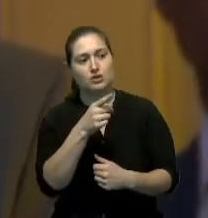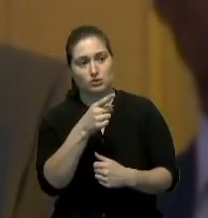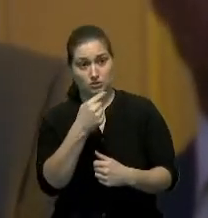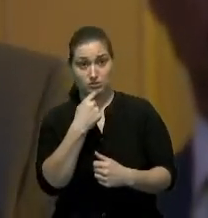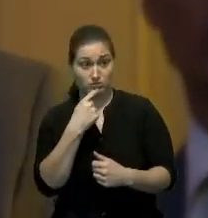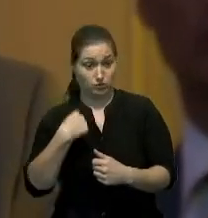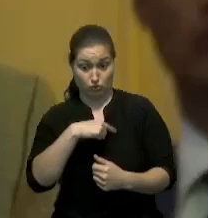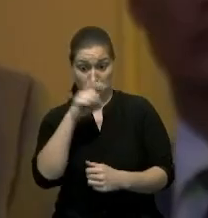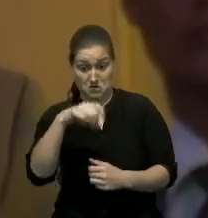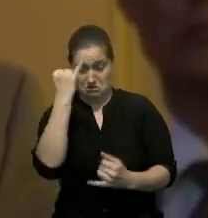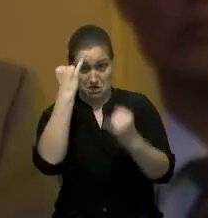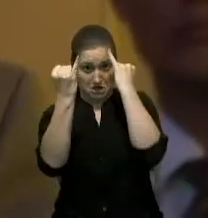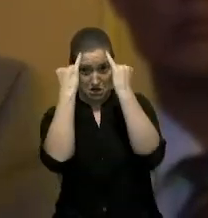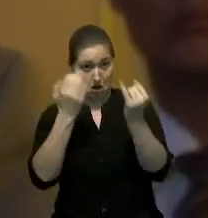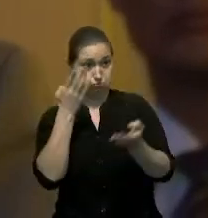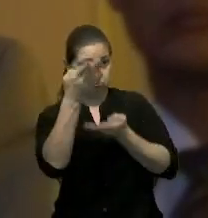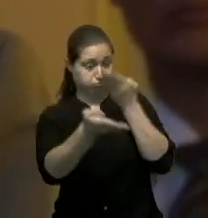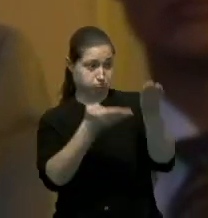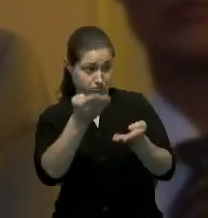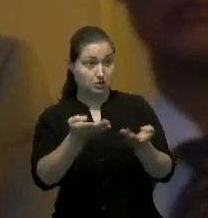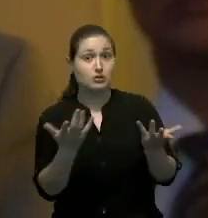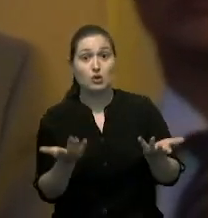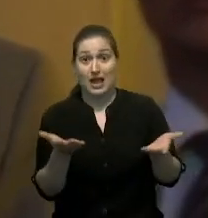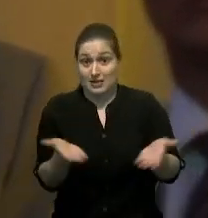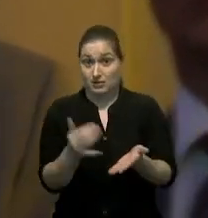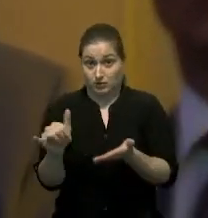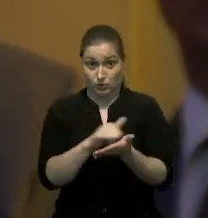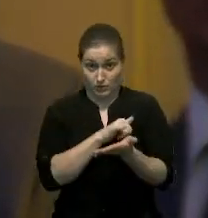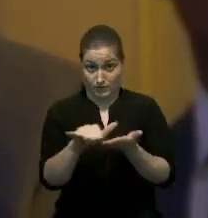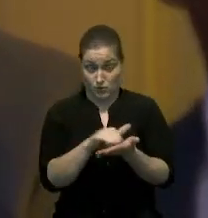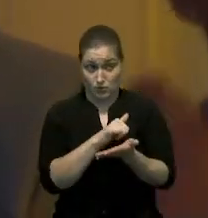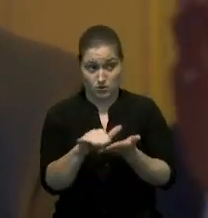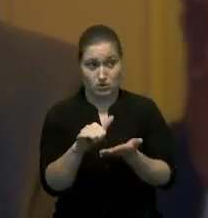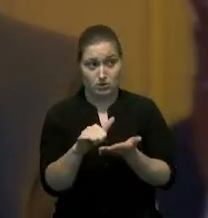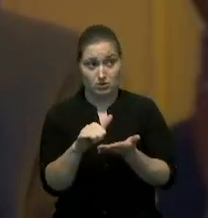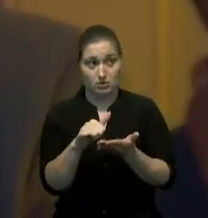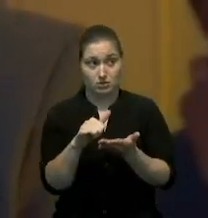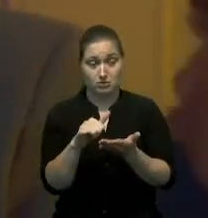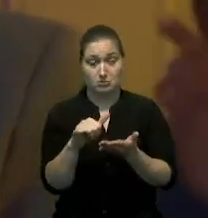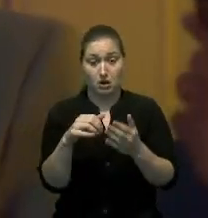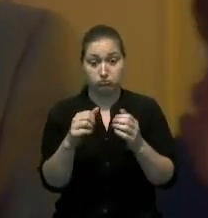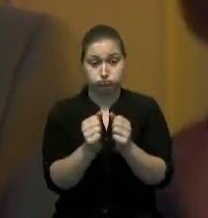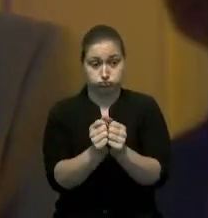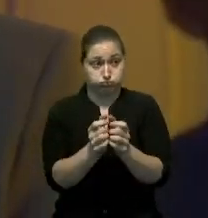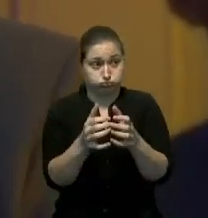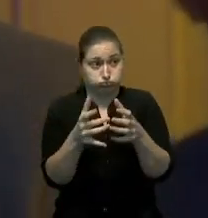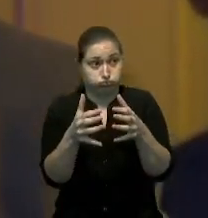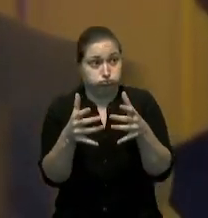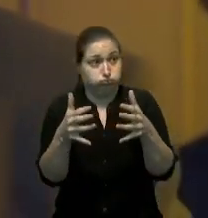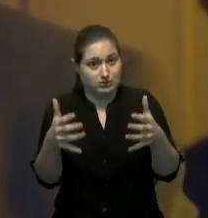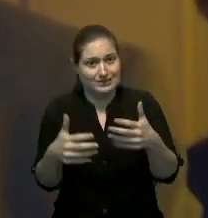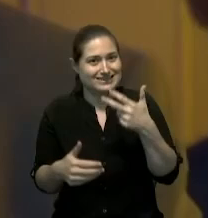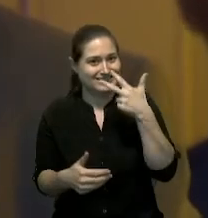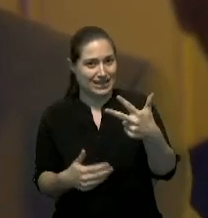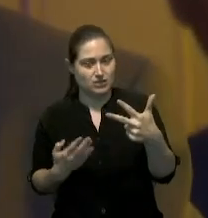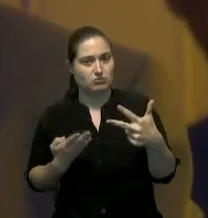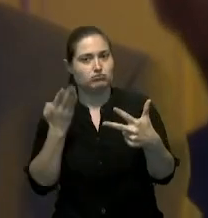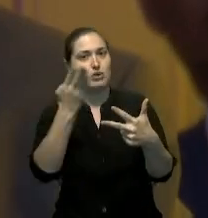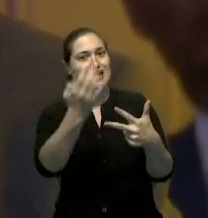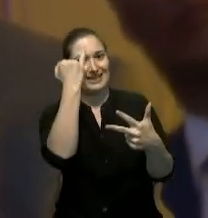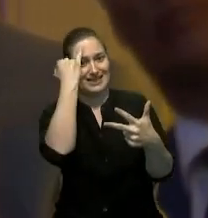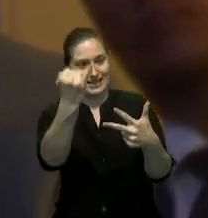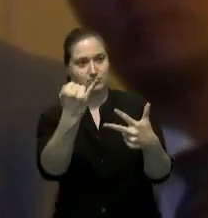aquí en Nueva York ha surgido un movimiento que ha ido creciendo en el exterior que está haciendo tres propuestas al gobierno dominicano